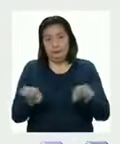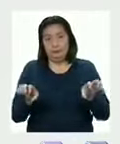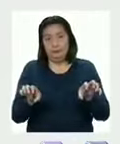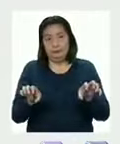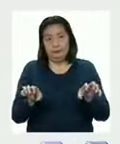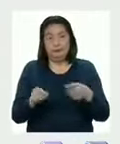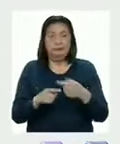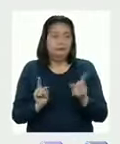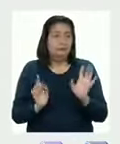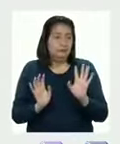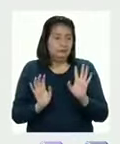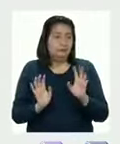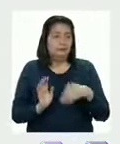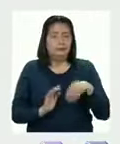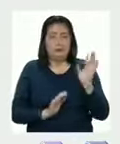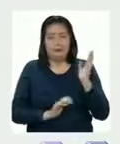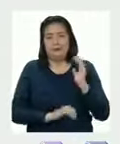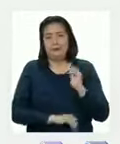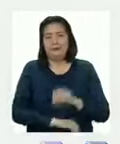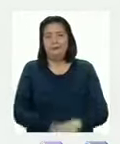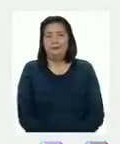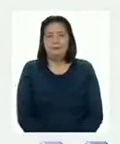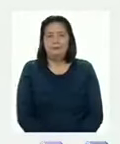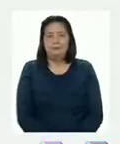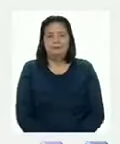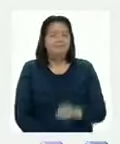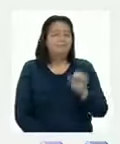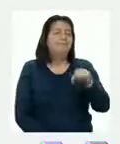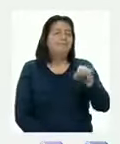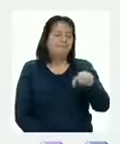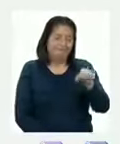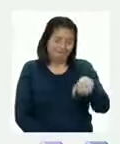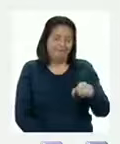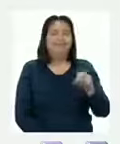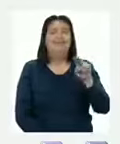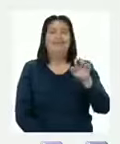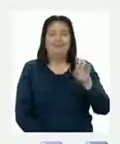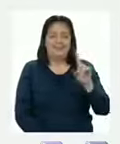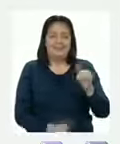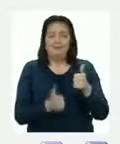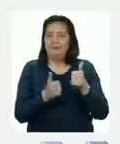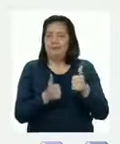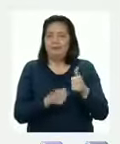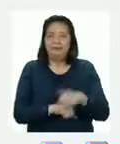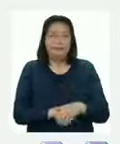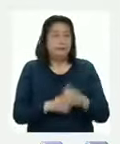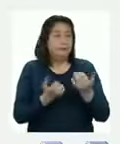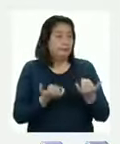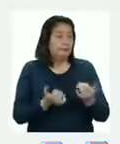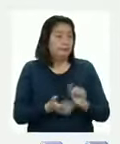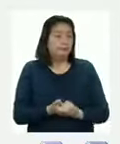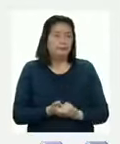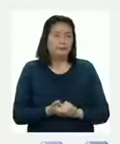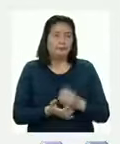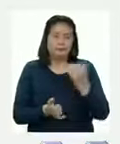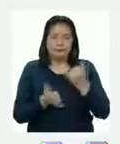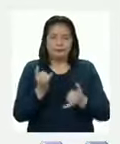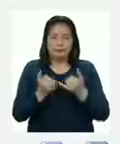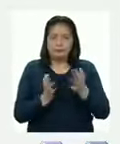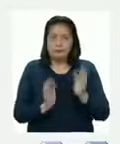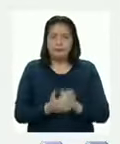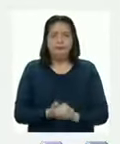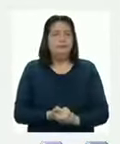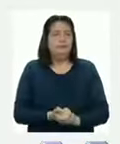Pero mucho más que en el caso anterior Así es, Nadia Excelente Ahora, a la última